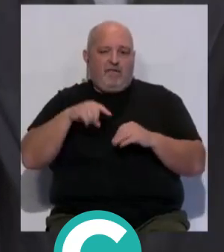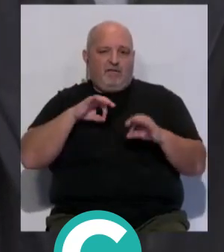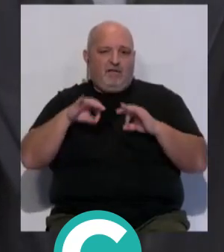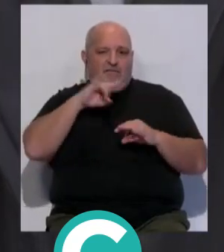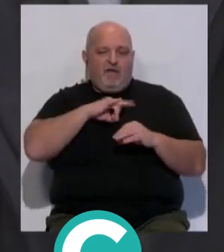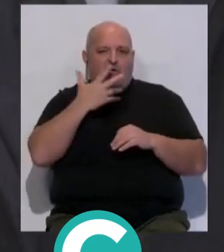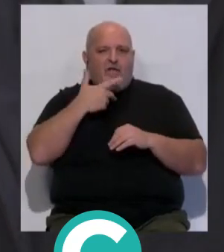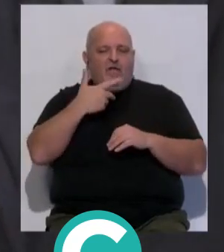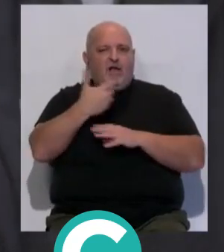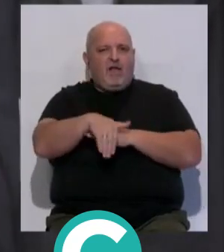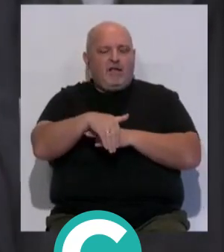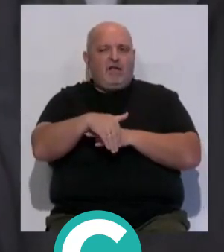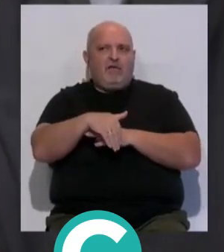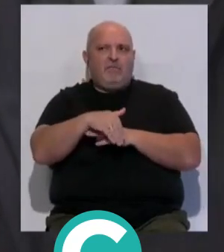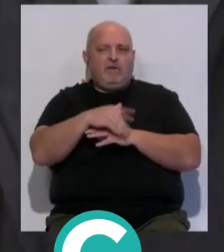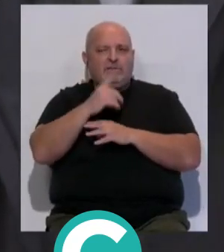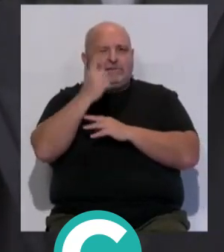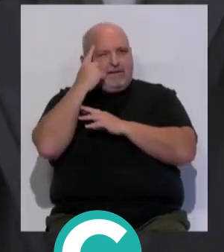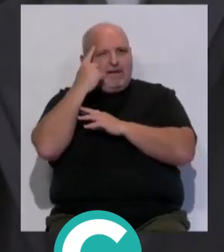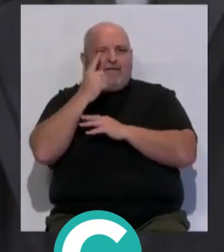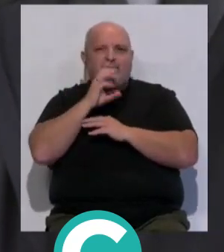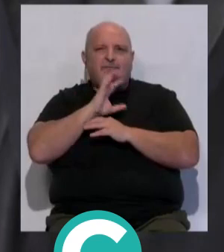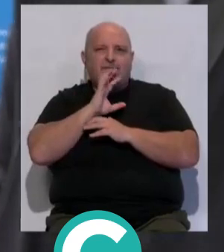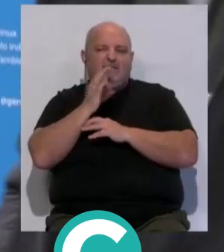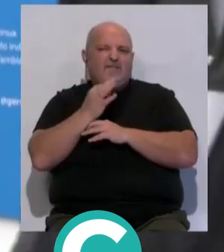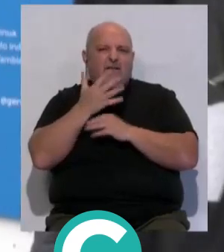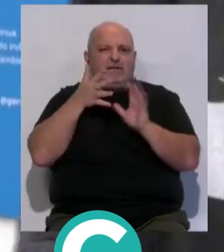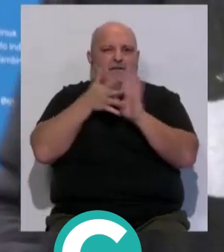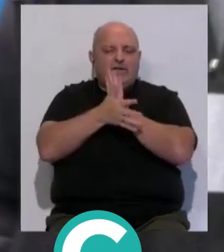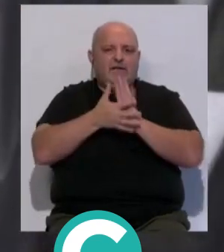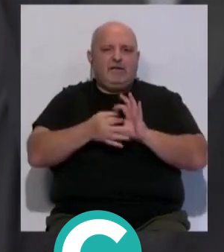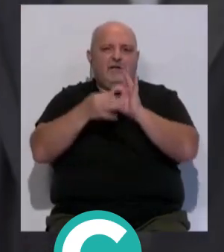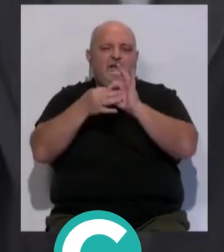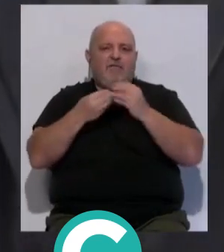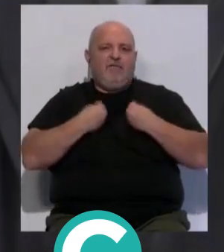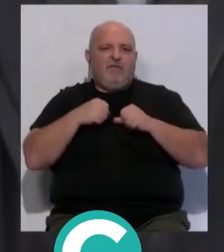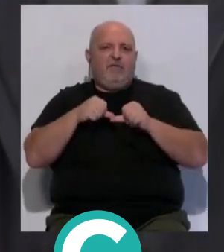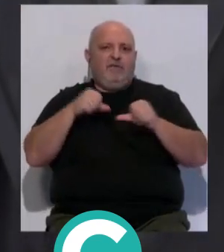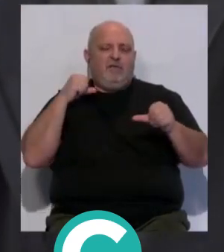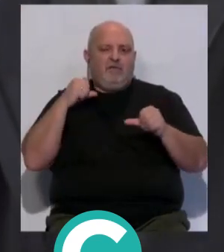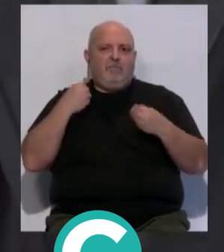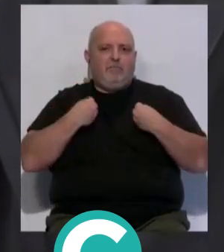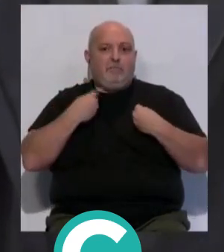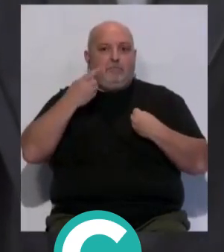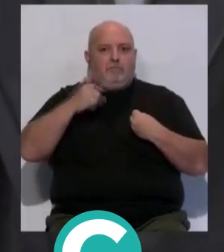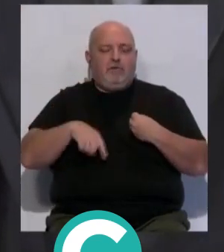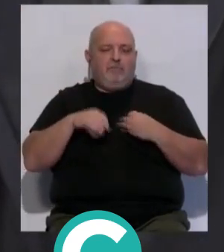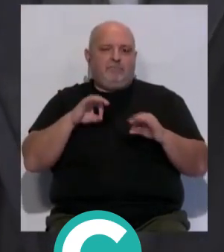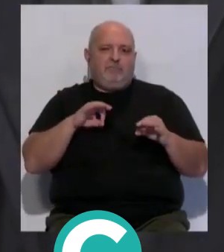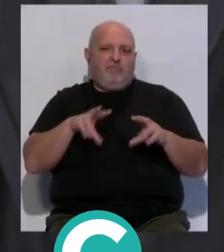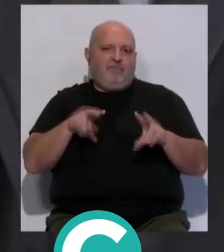a conocer la fiesta en la calle, también pueda sumergirse y conectar con todo eso que digo que hemos vivido durante este mes y que hoy ya